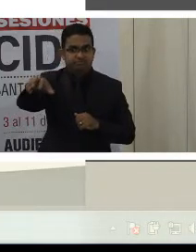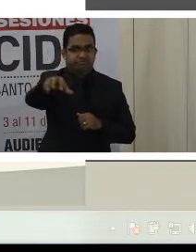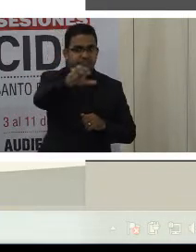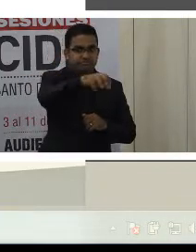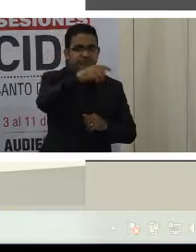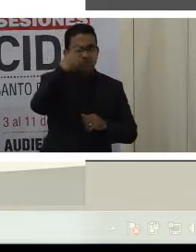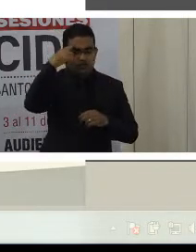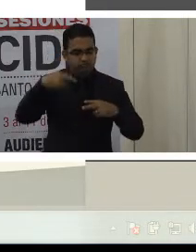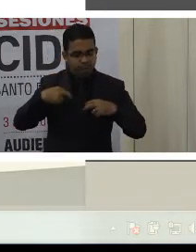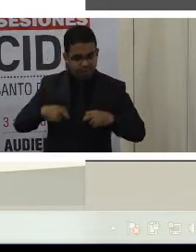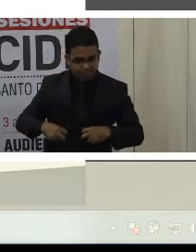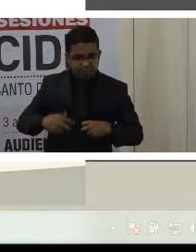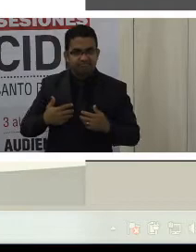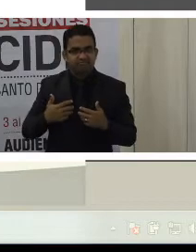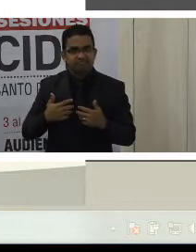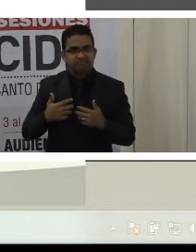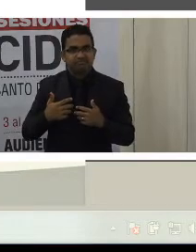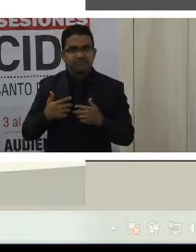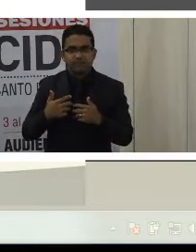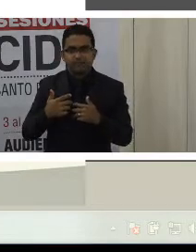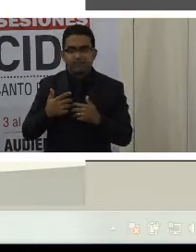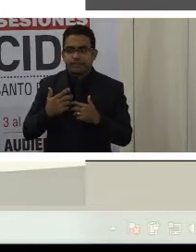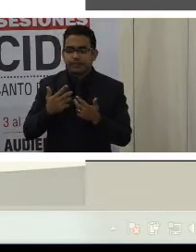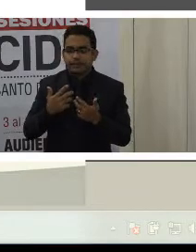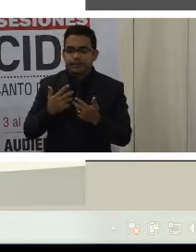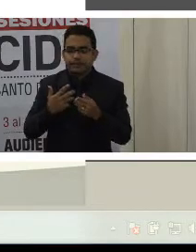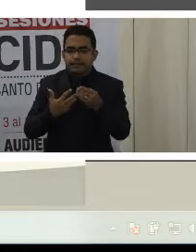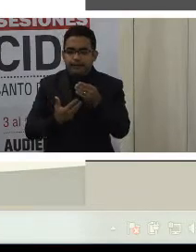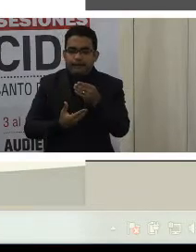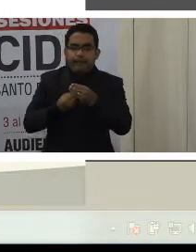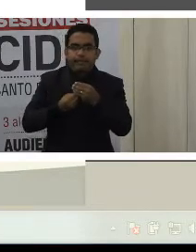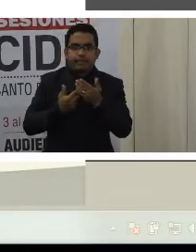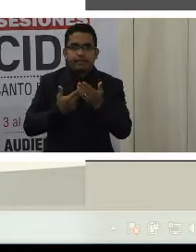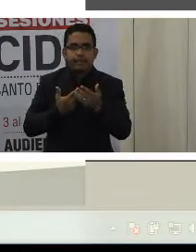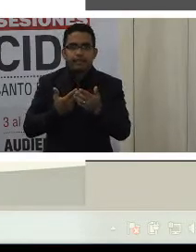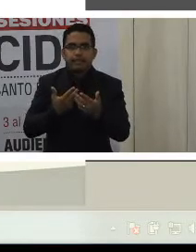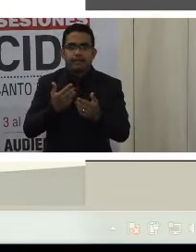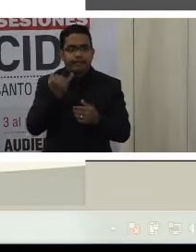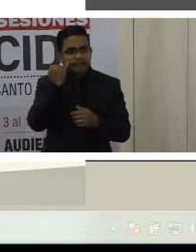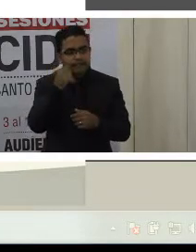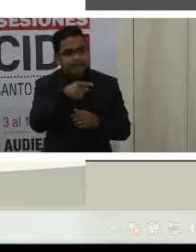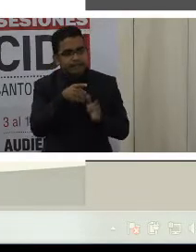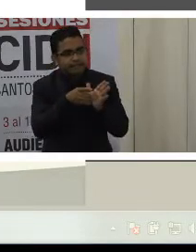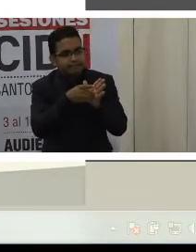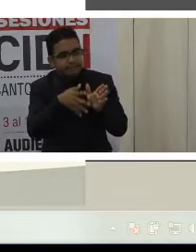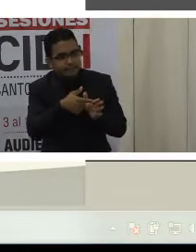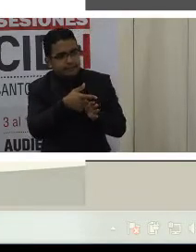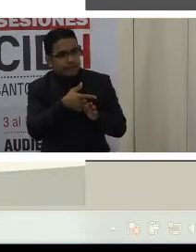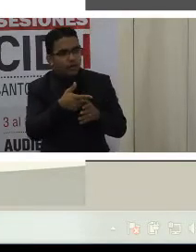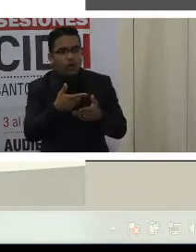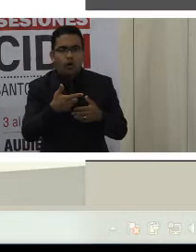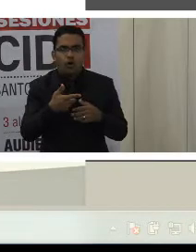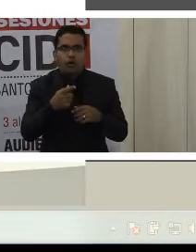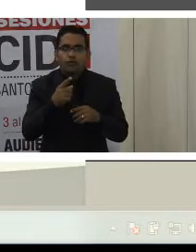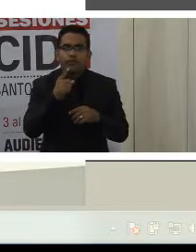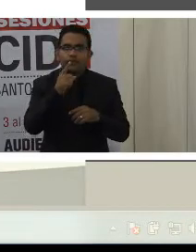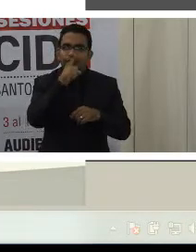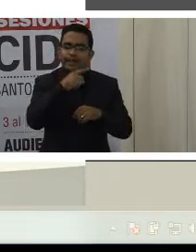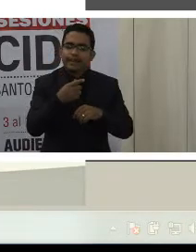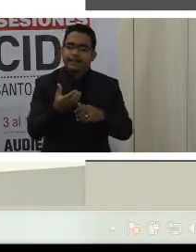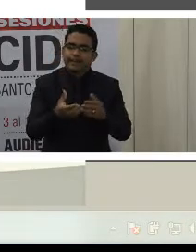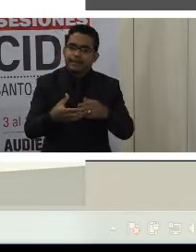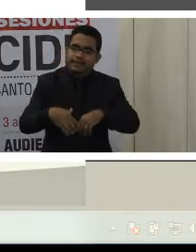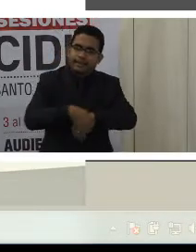prótesis, es decir, donde se elaboran y se distribuyen las órtesis y las prótesis para las personas con discapacidad, la donación de ayudas